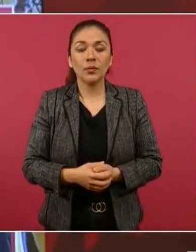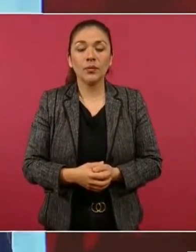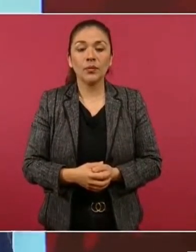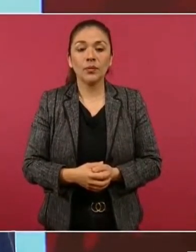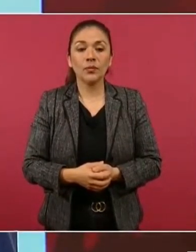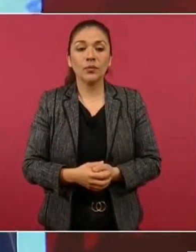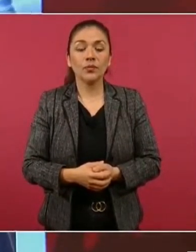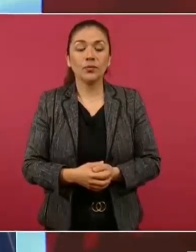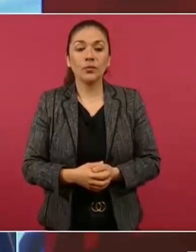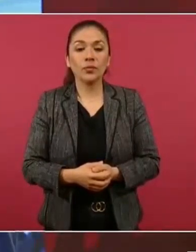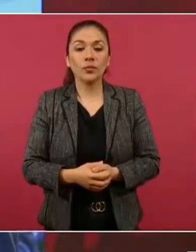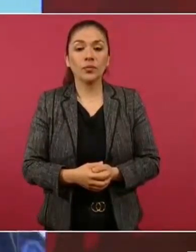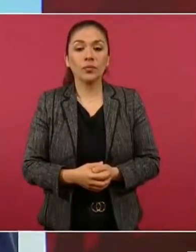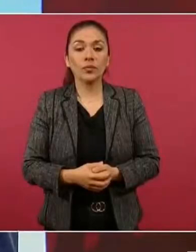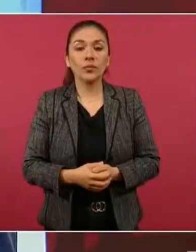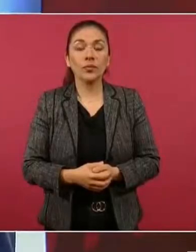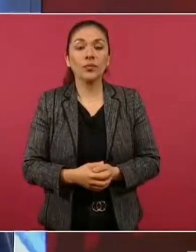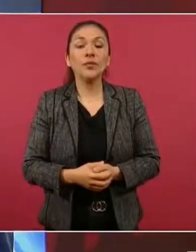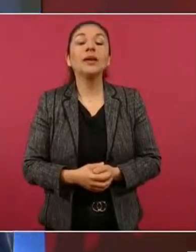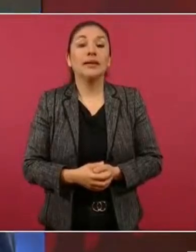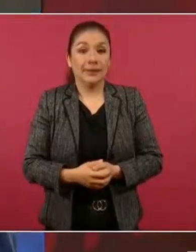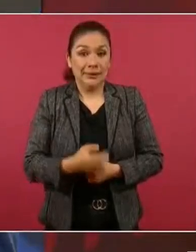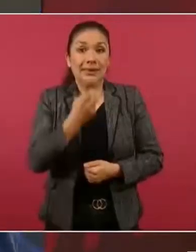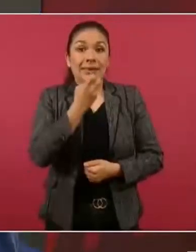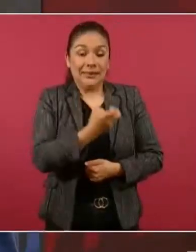iban a desmontar